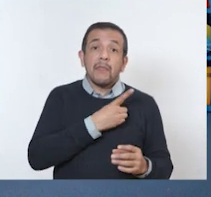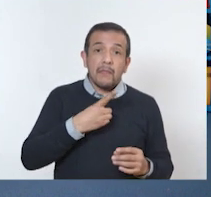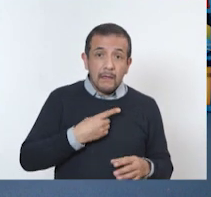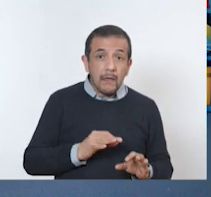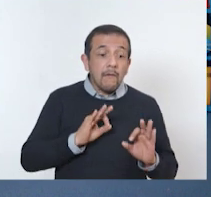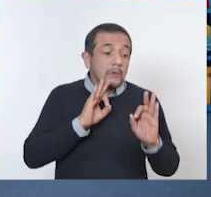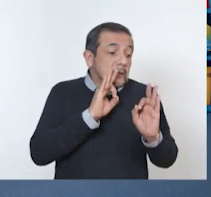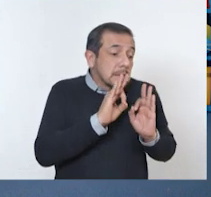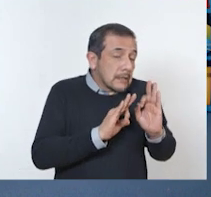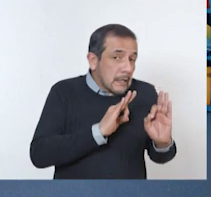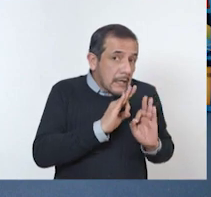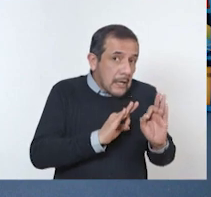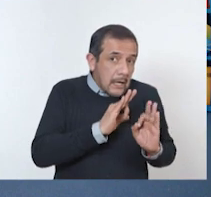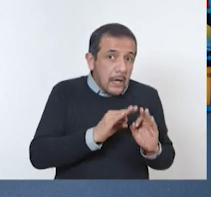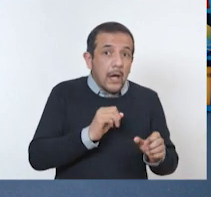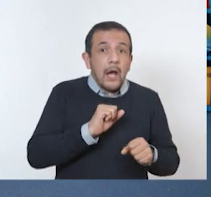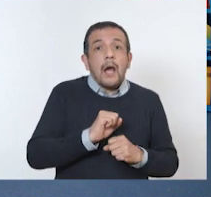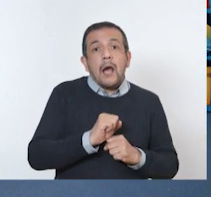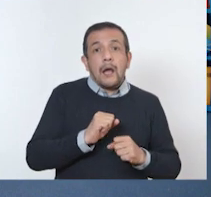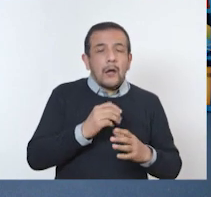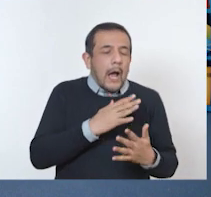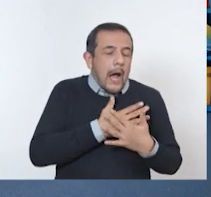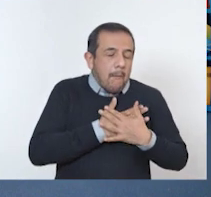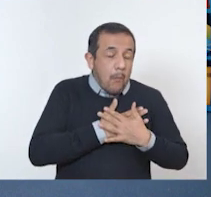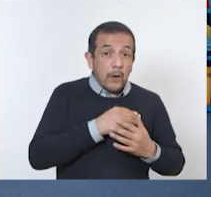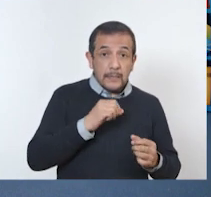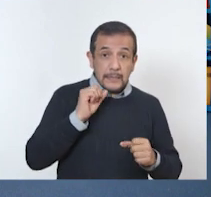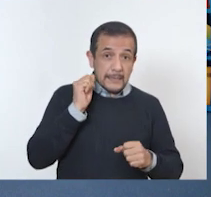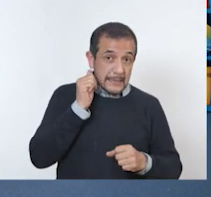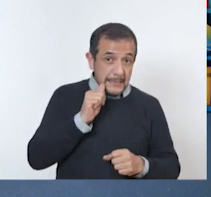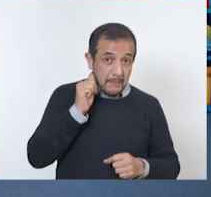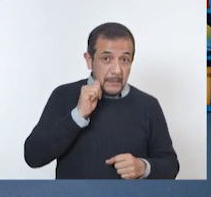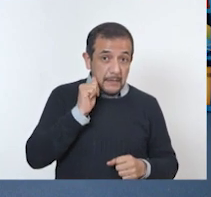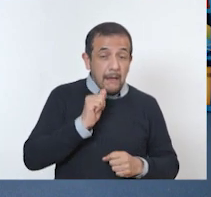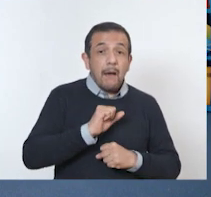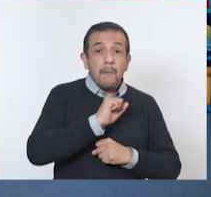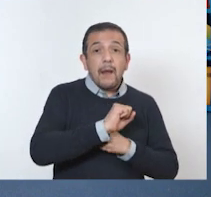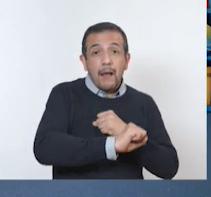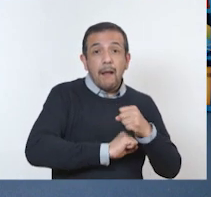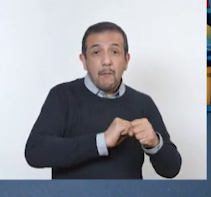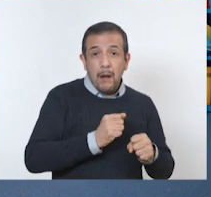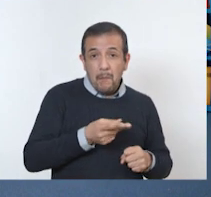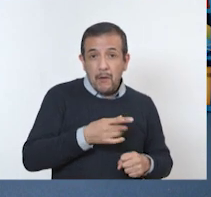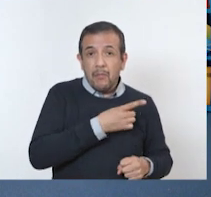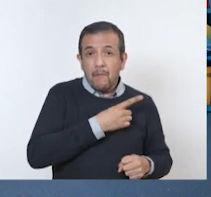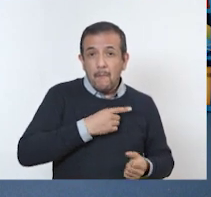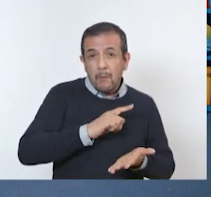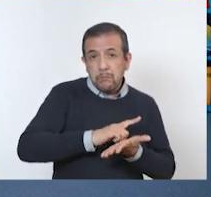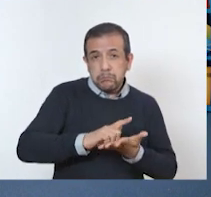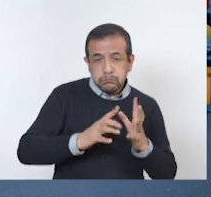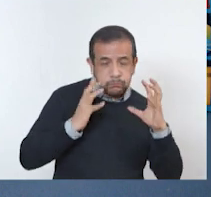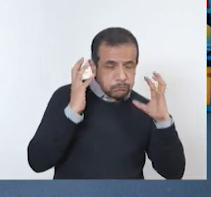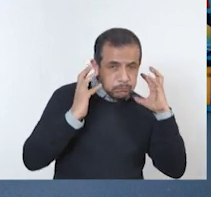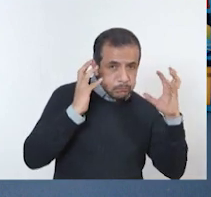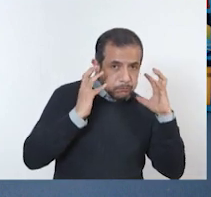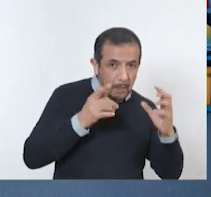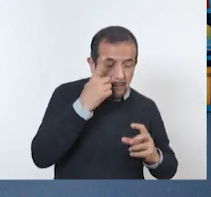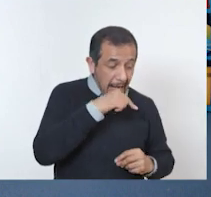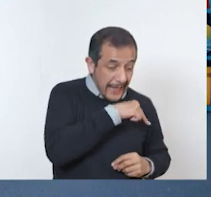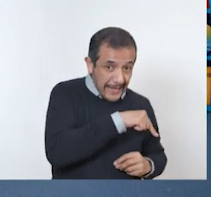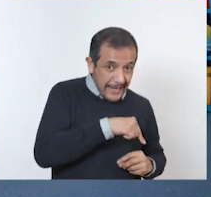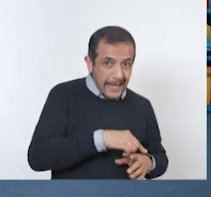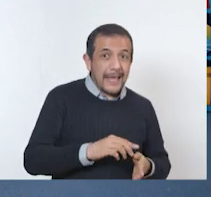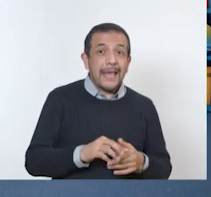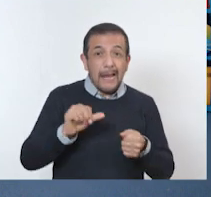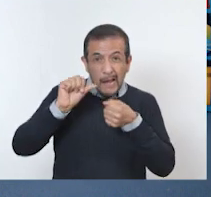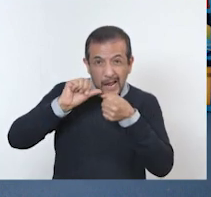compañeros. Un perro se tiene que bañar cada 15 o 20 días con un jabón especial para que no irritie su piel y para que no se le